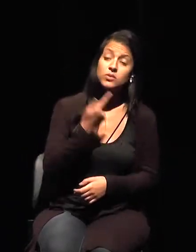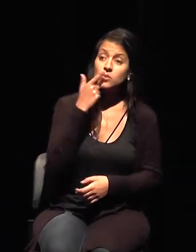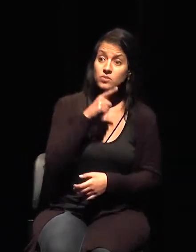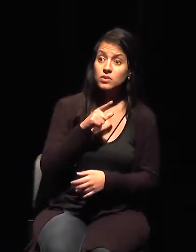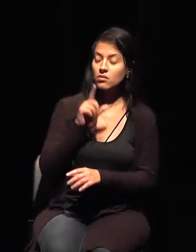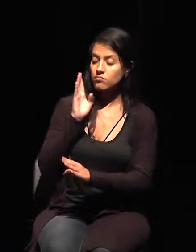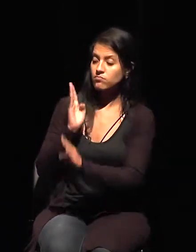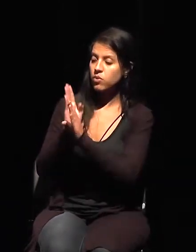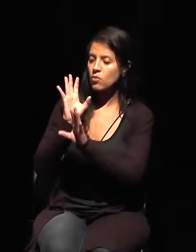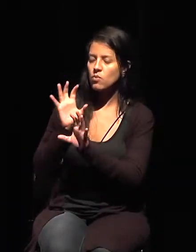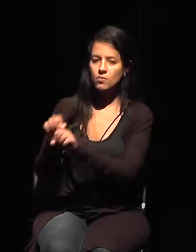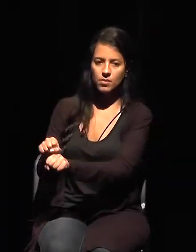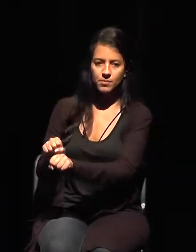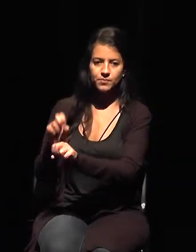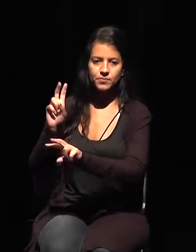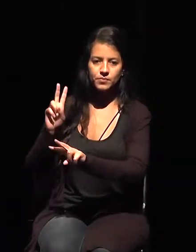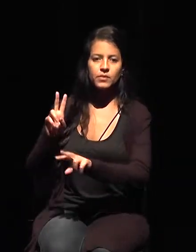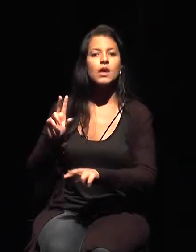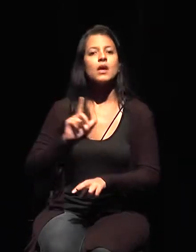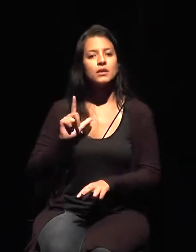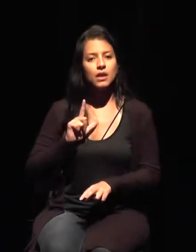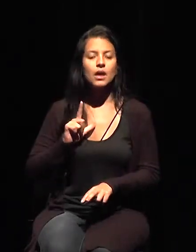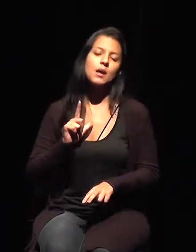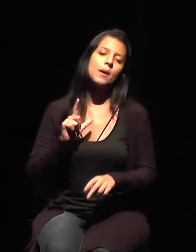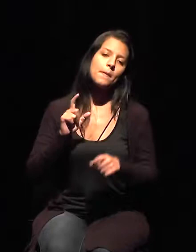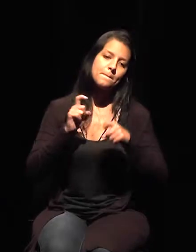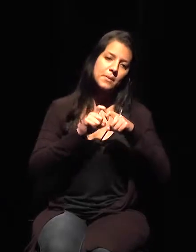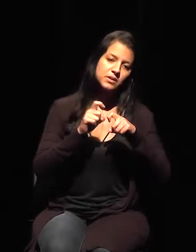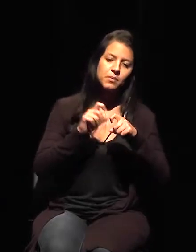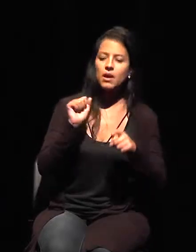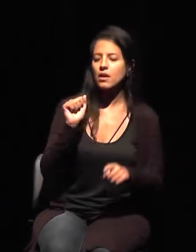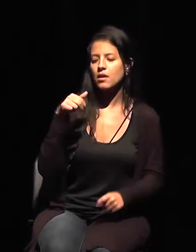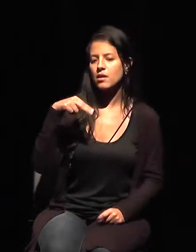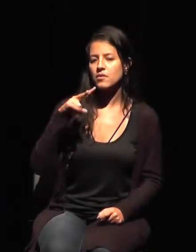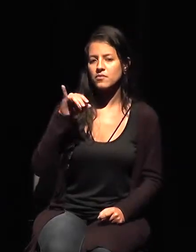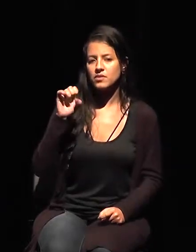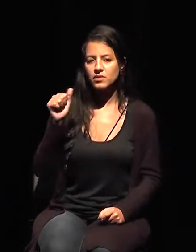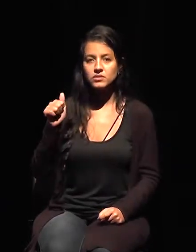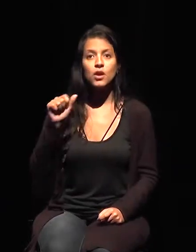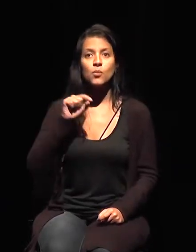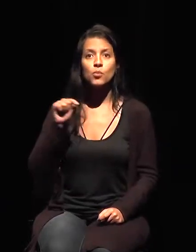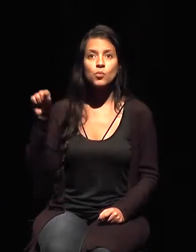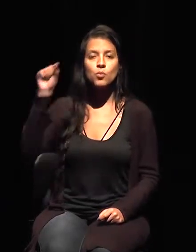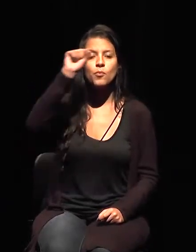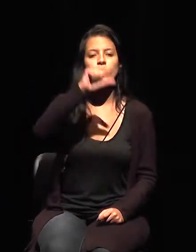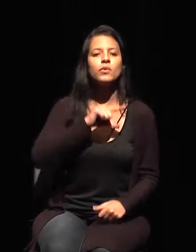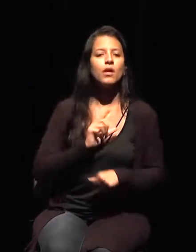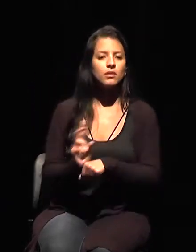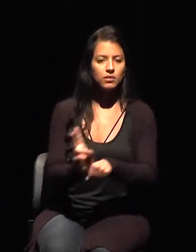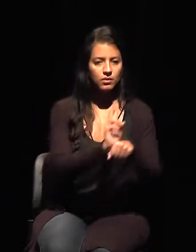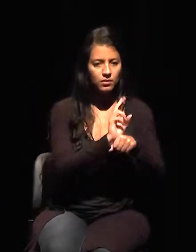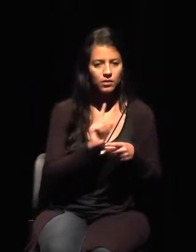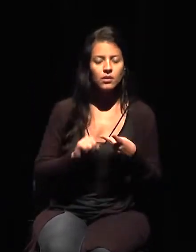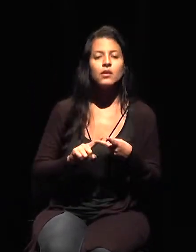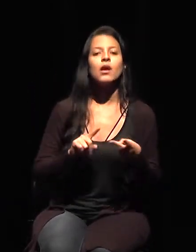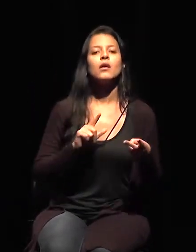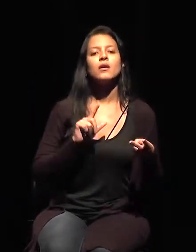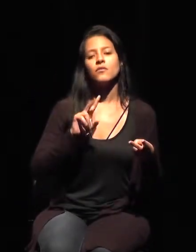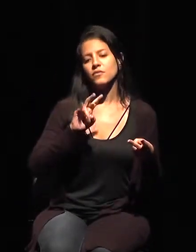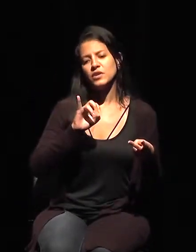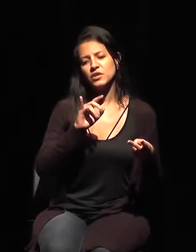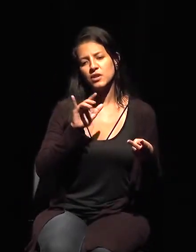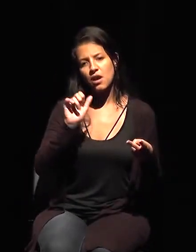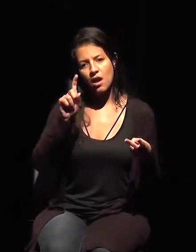Anvisa, en todos los puestos, con aduanas, también tenemos el control en los puntos